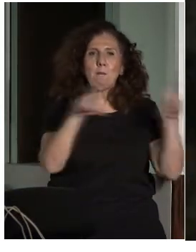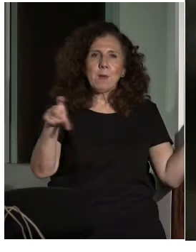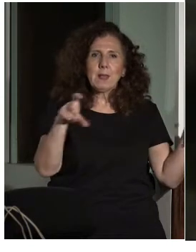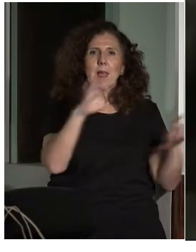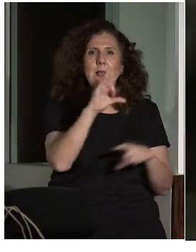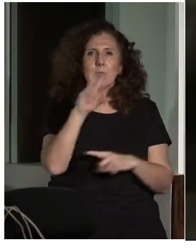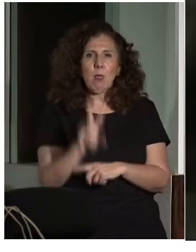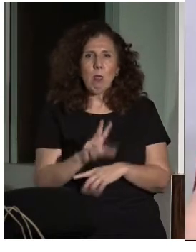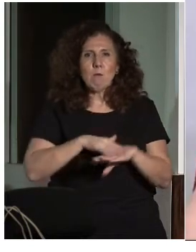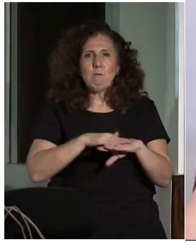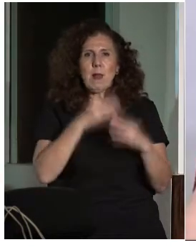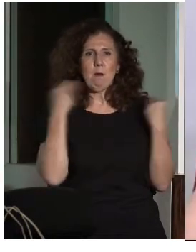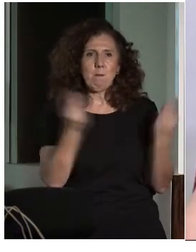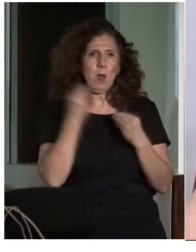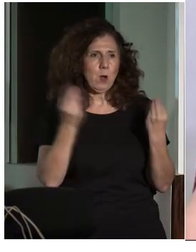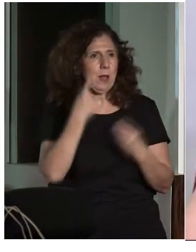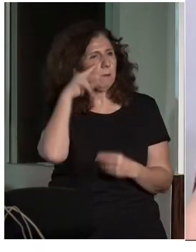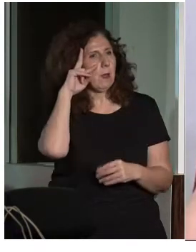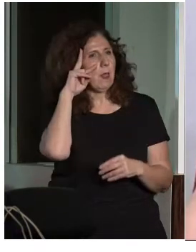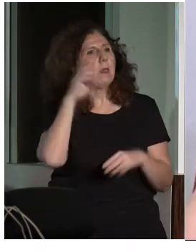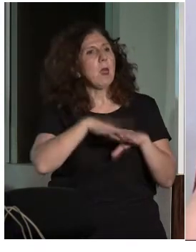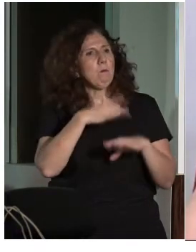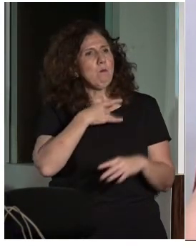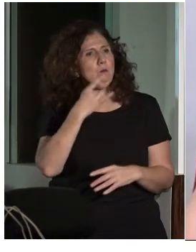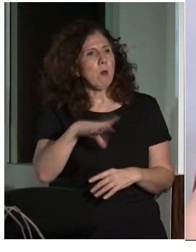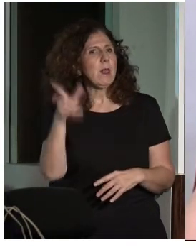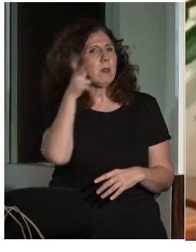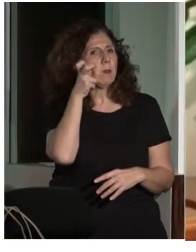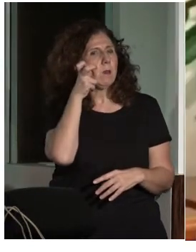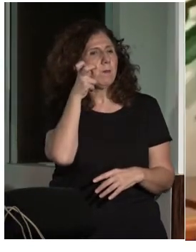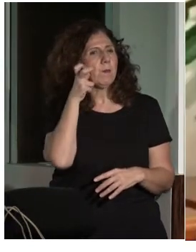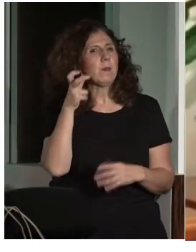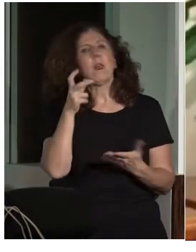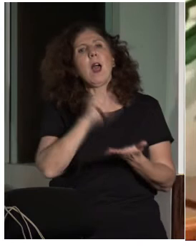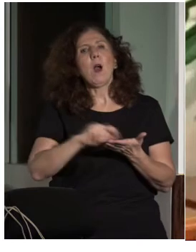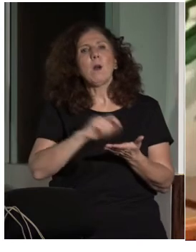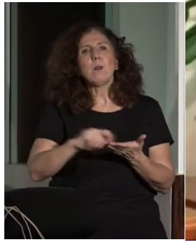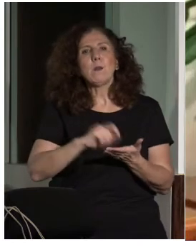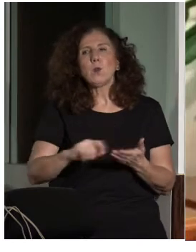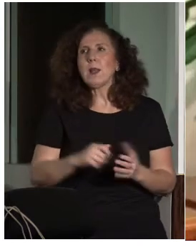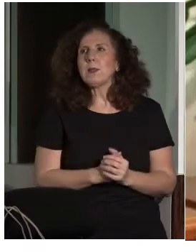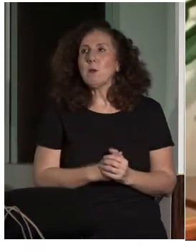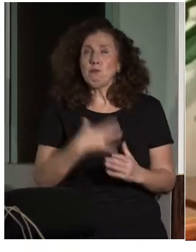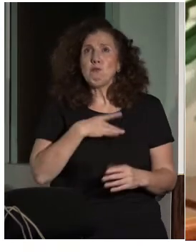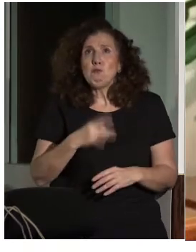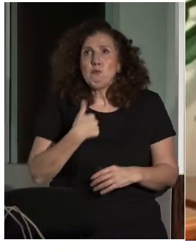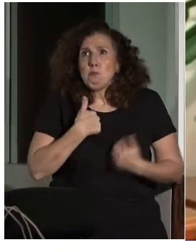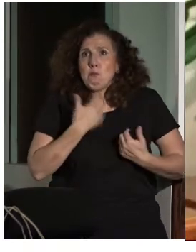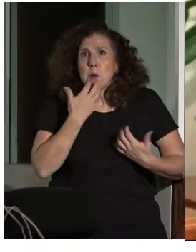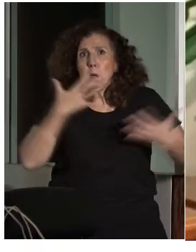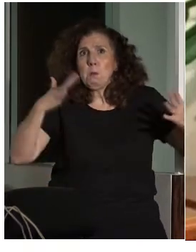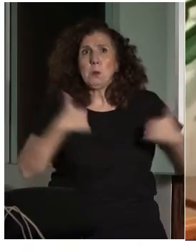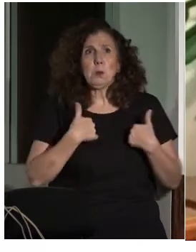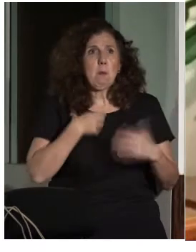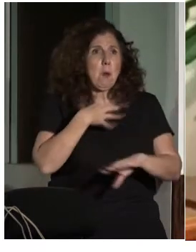su experiencia a la hora de acceder a los contenidos audiovisuales. Yo puedo ir a casa de cualquier amigo o a casa de